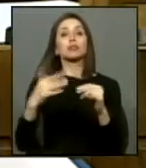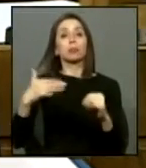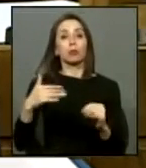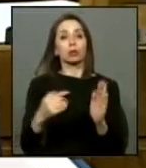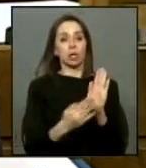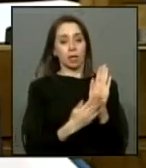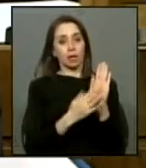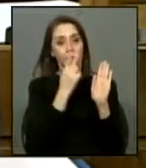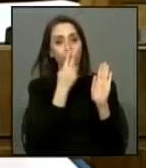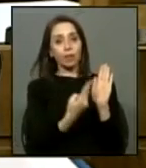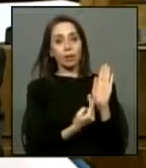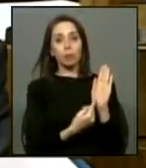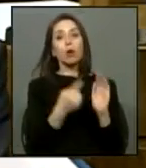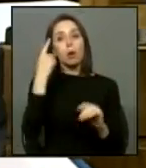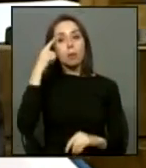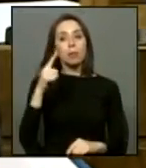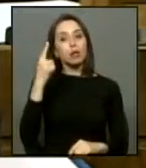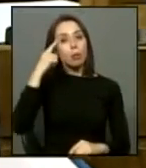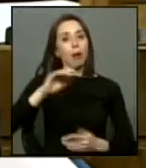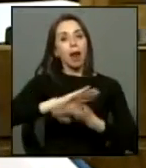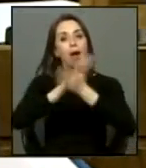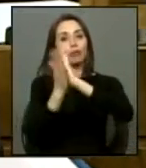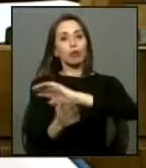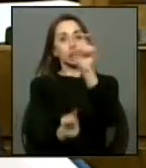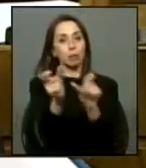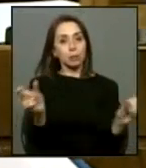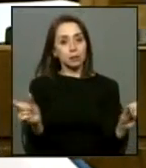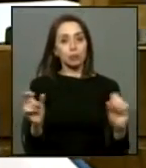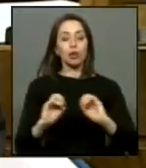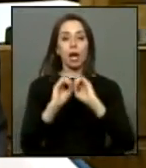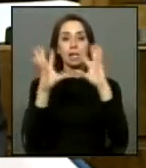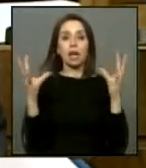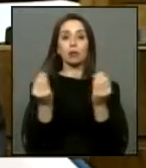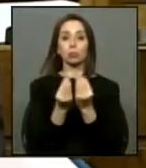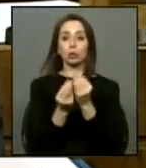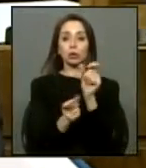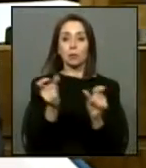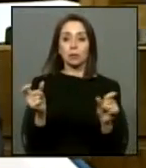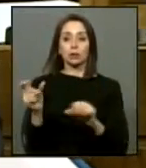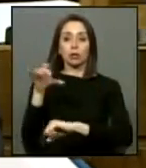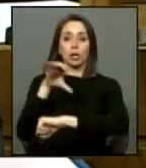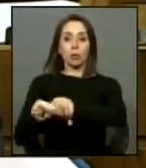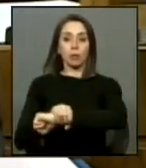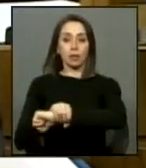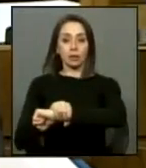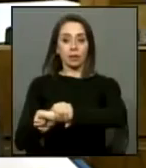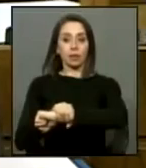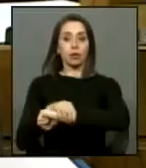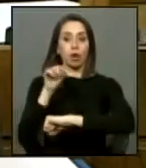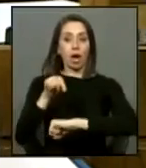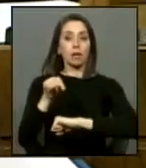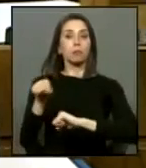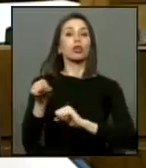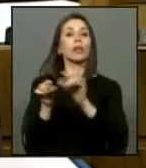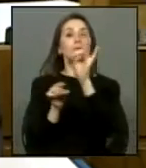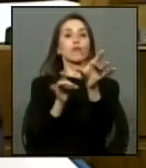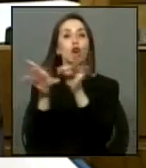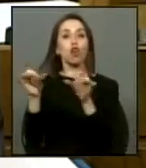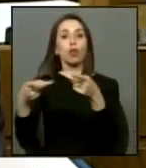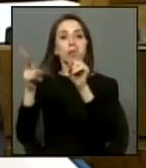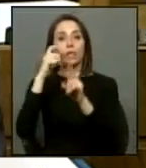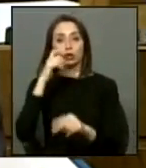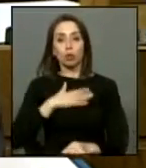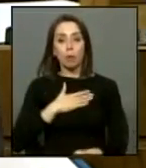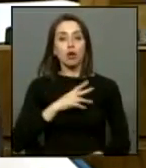ahora algo de eso pero también para todos porque claramente muchos de los que están detenidos hoy en día por esta violación a los derechos humanos